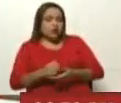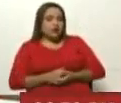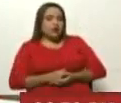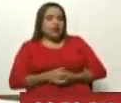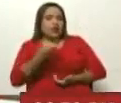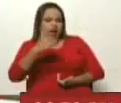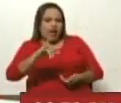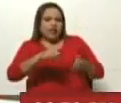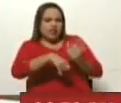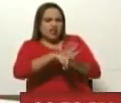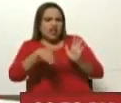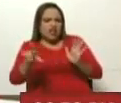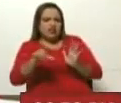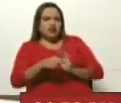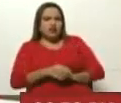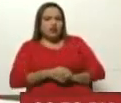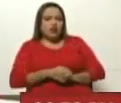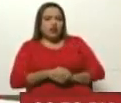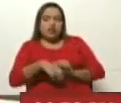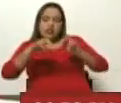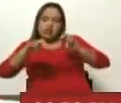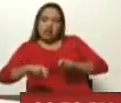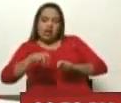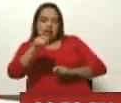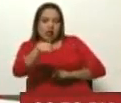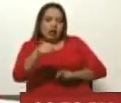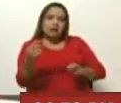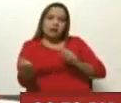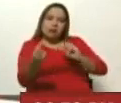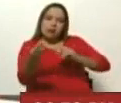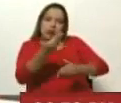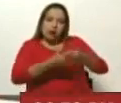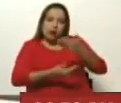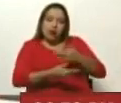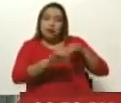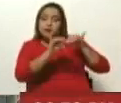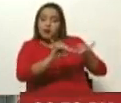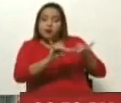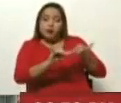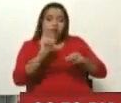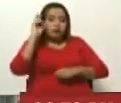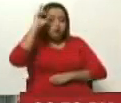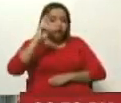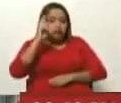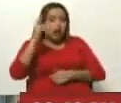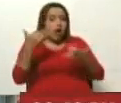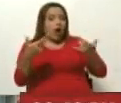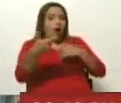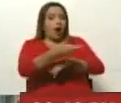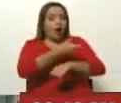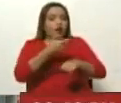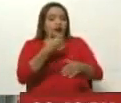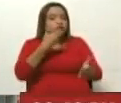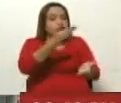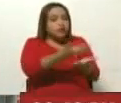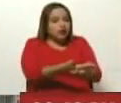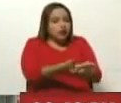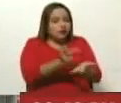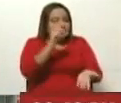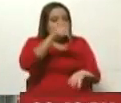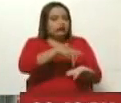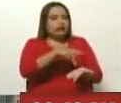el derecho de ser quien se sentase en esa silla. Desde ese mismo razonamiento, el gobierno exigió la